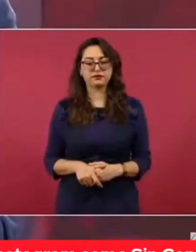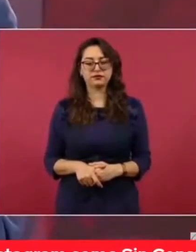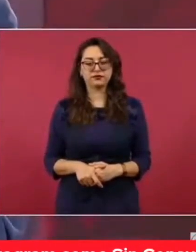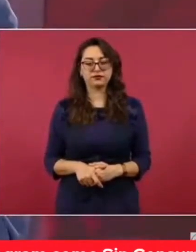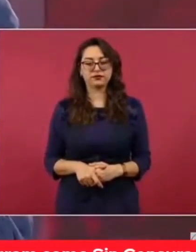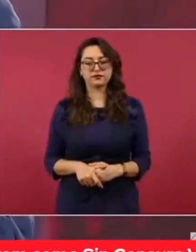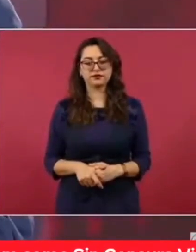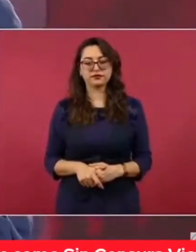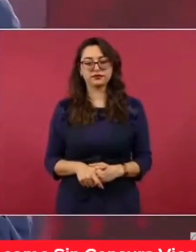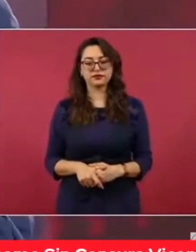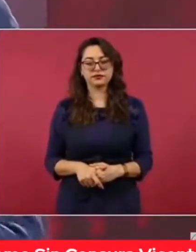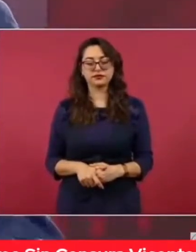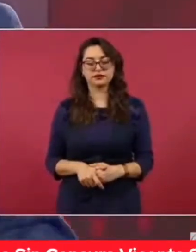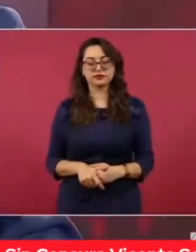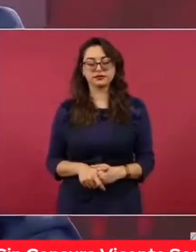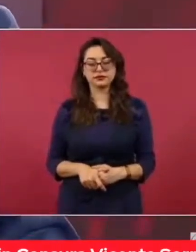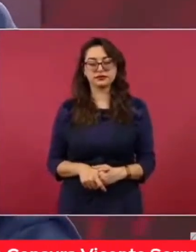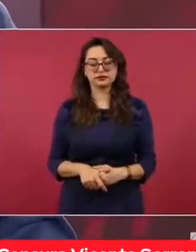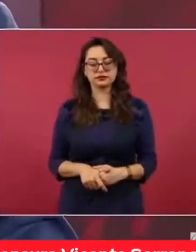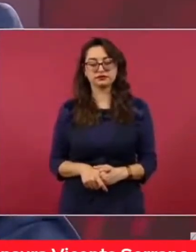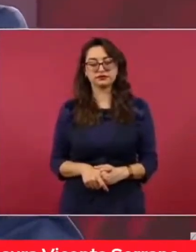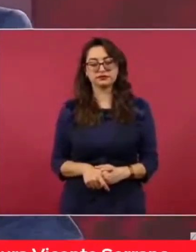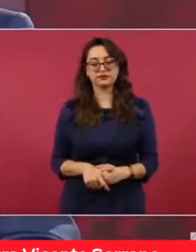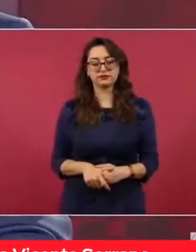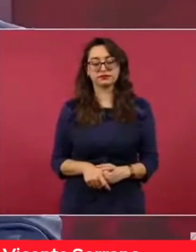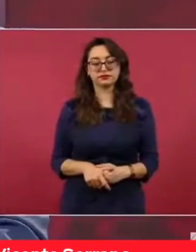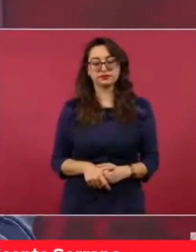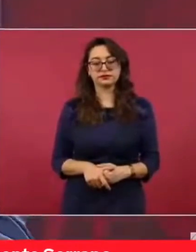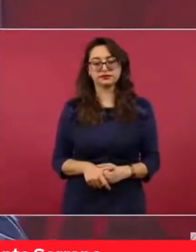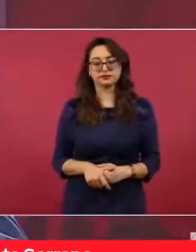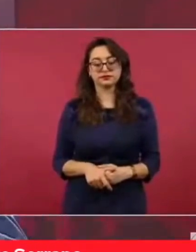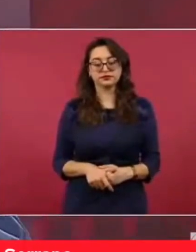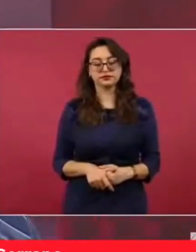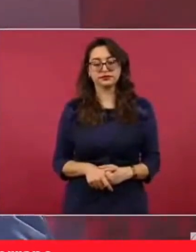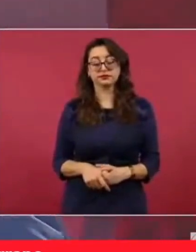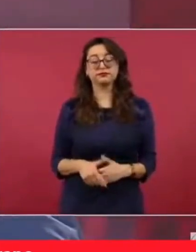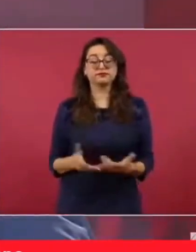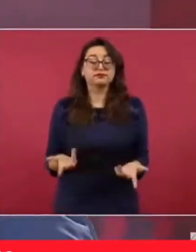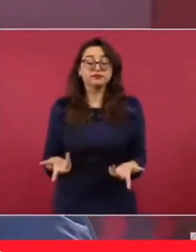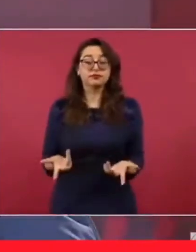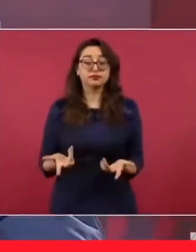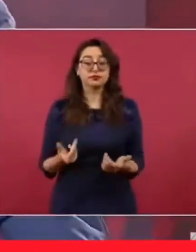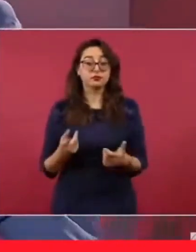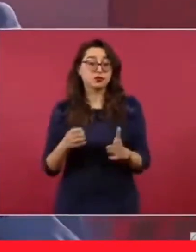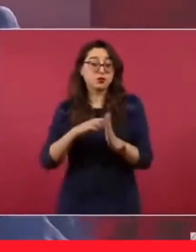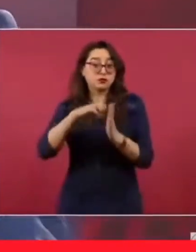sorprender lo que está sucediendo con el fortalecimiento del peso.